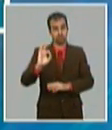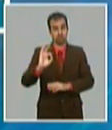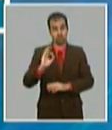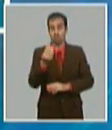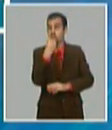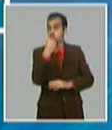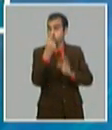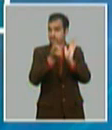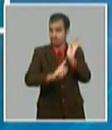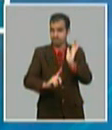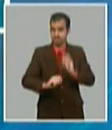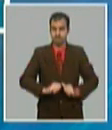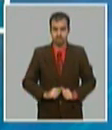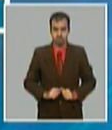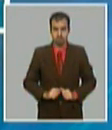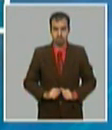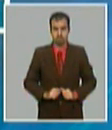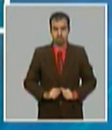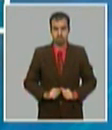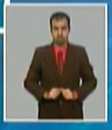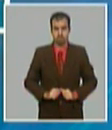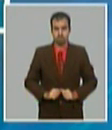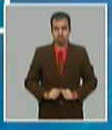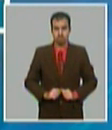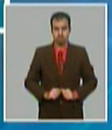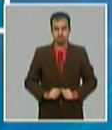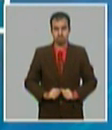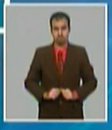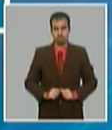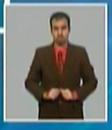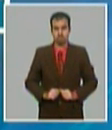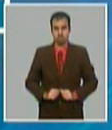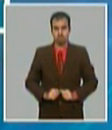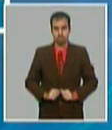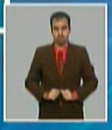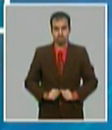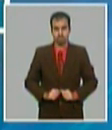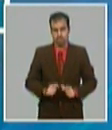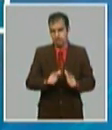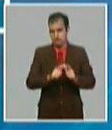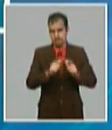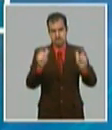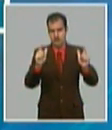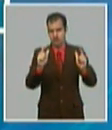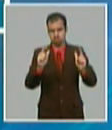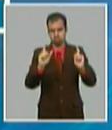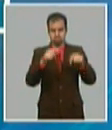o representa el 62.6% del consumo de energía eléctrica